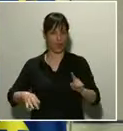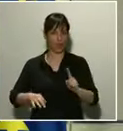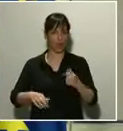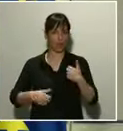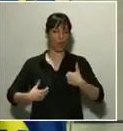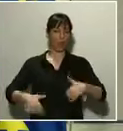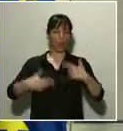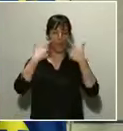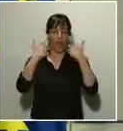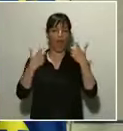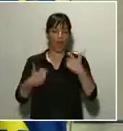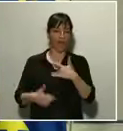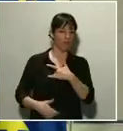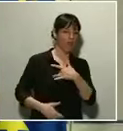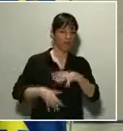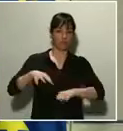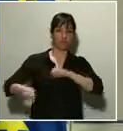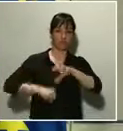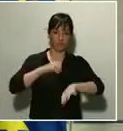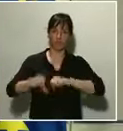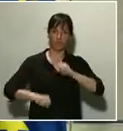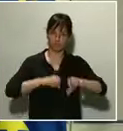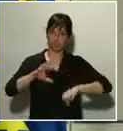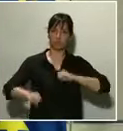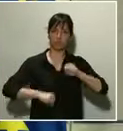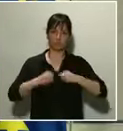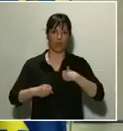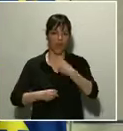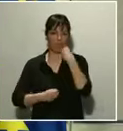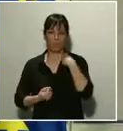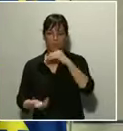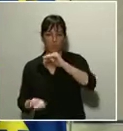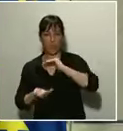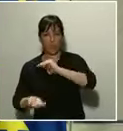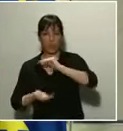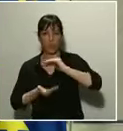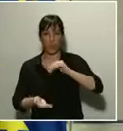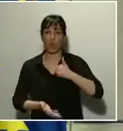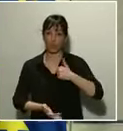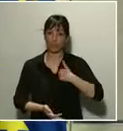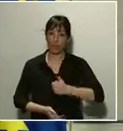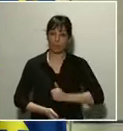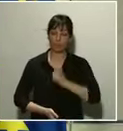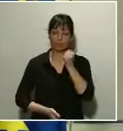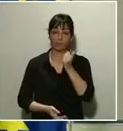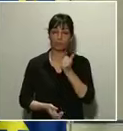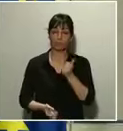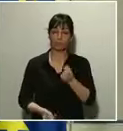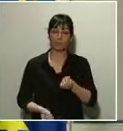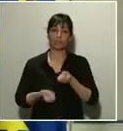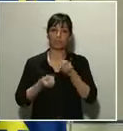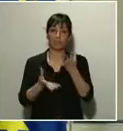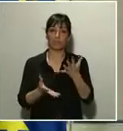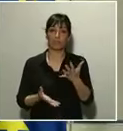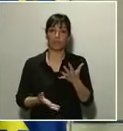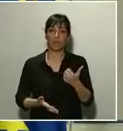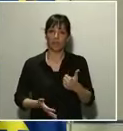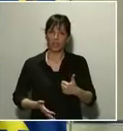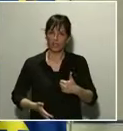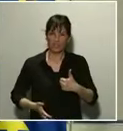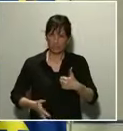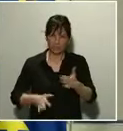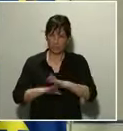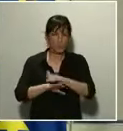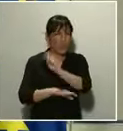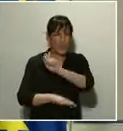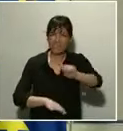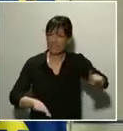acumulación, un cierto acopio de alimentos. Yo tuve ocasión de mencionar que ello era absolutamente innecesario y yo creo que